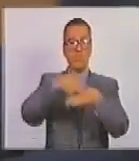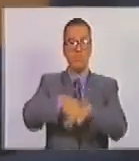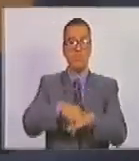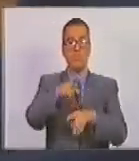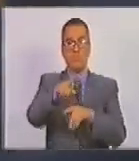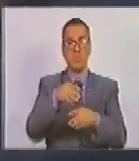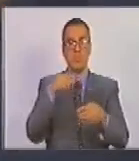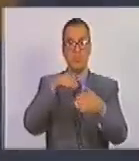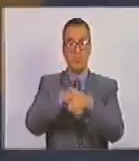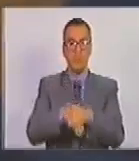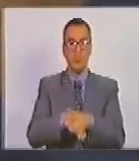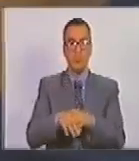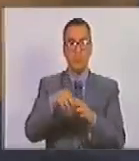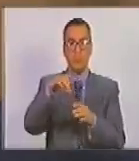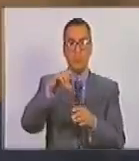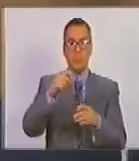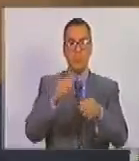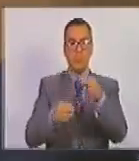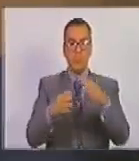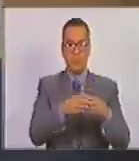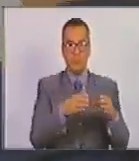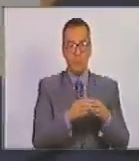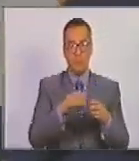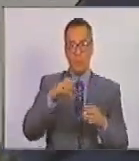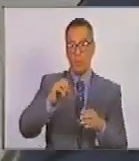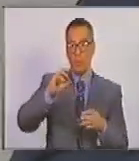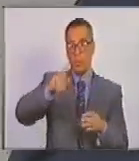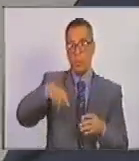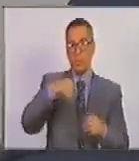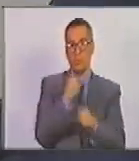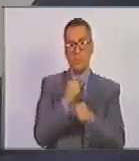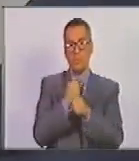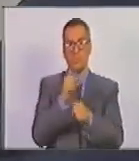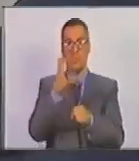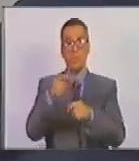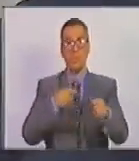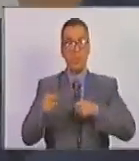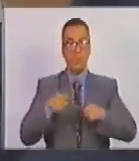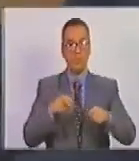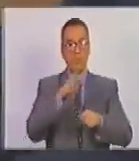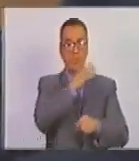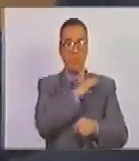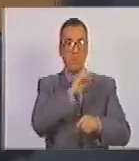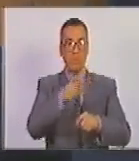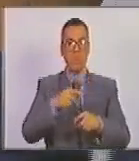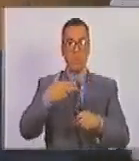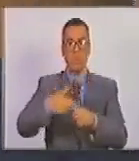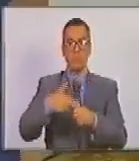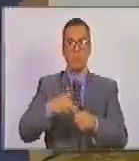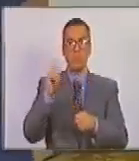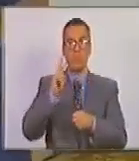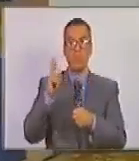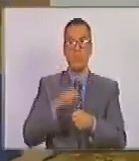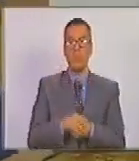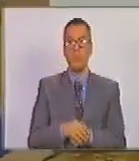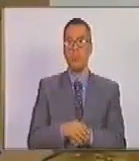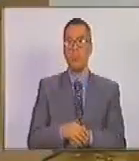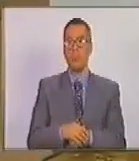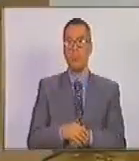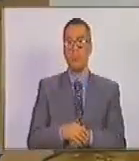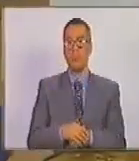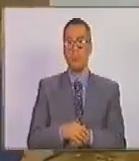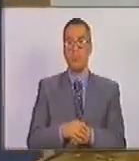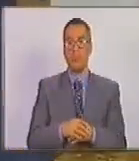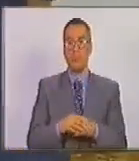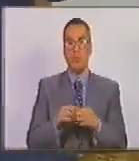llamada Junta Administradora ACOP que asuma las funciones de la Asamblea de Accionistas y Junta Directiva de Petróleos de Venezuela acuerdo